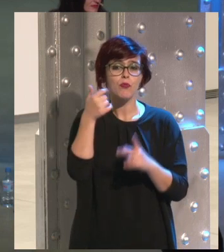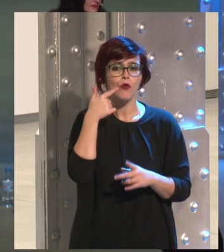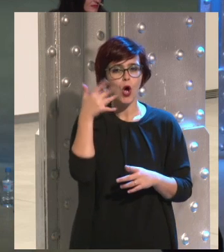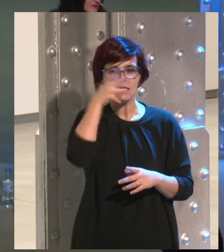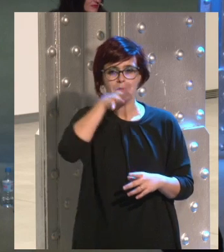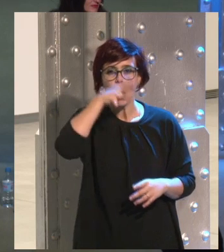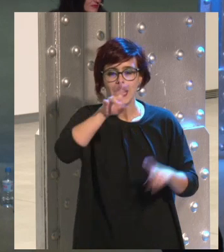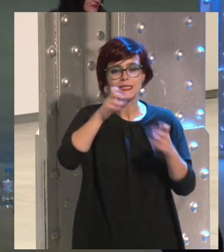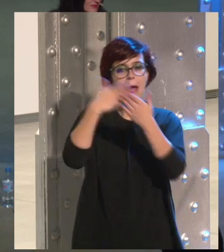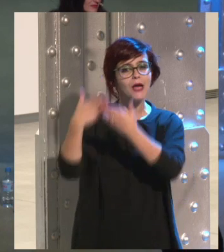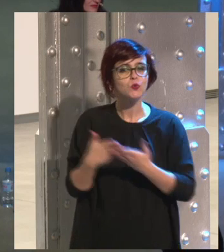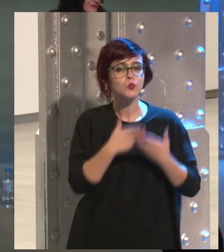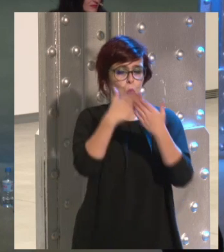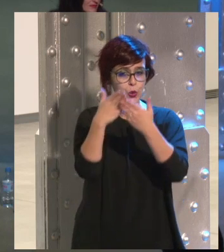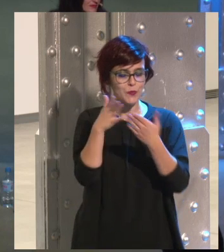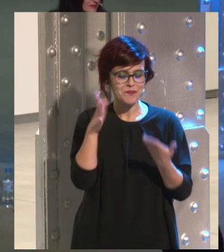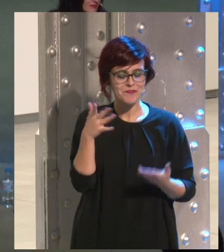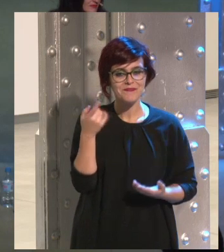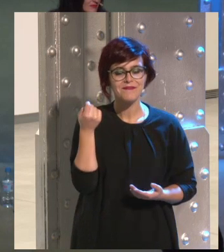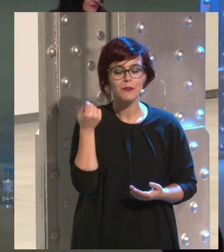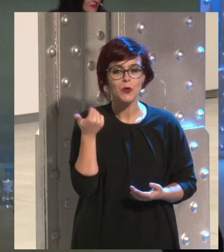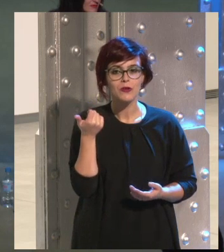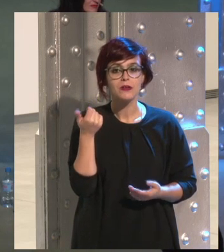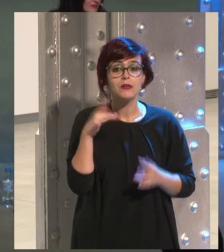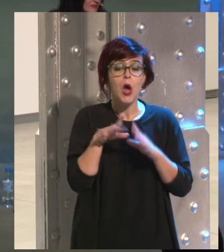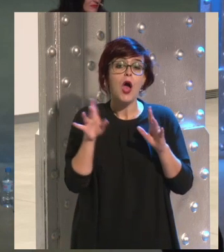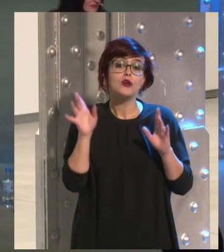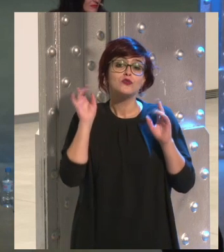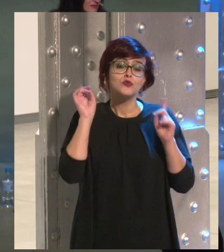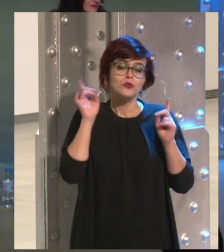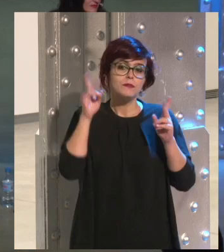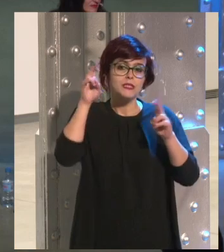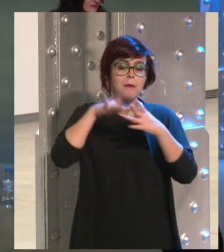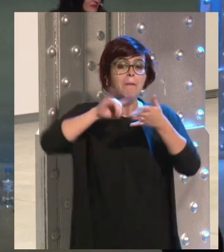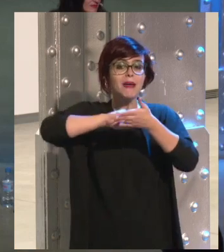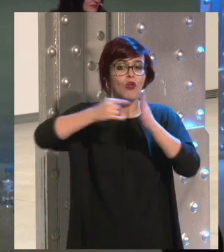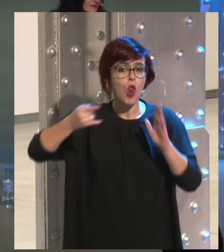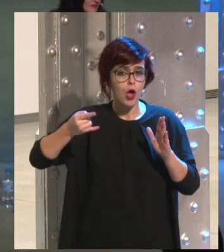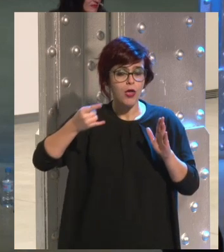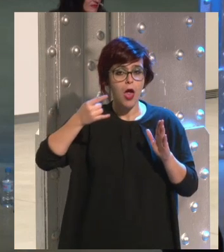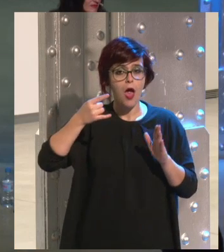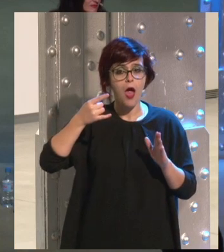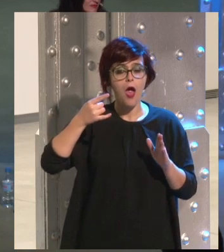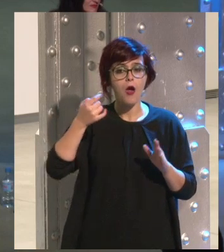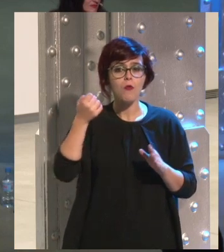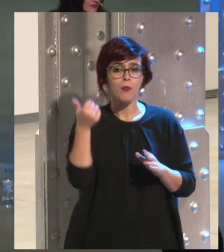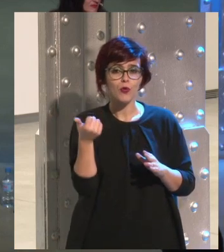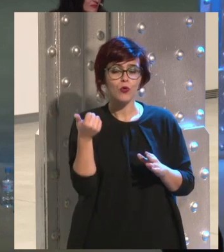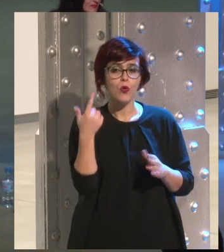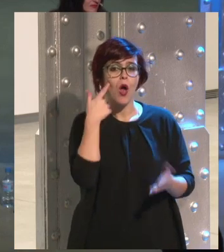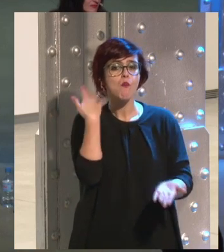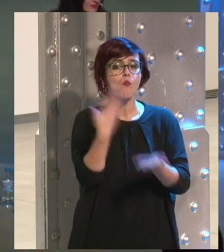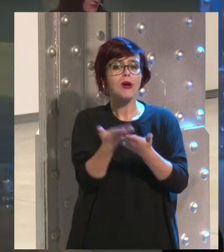spoiler sobre el estudio, era un poquito simplemente la metodología y más o menos muestra